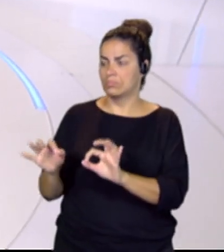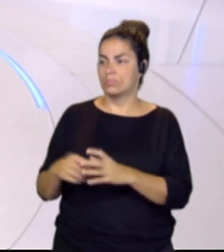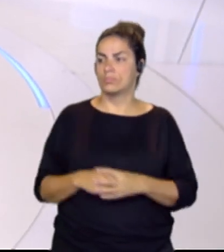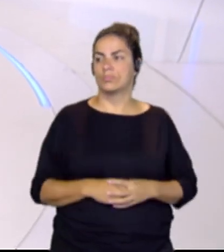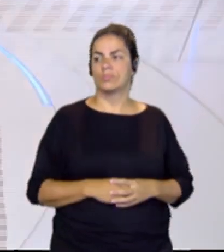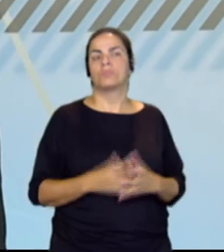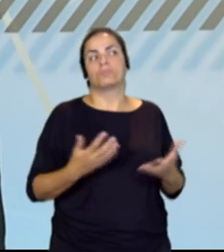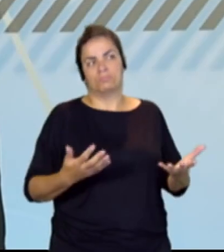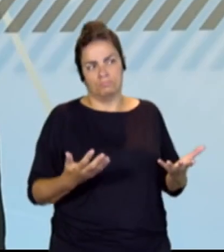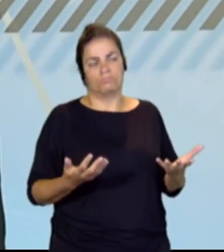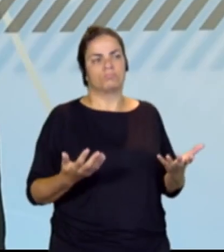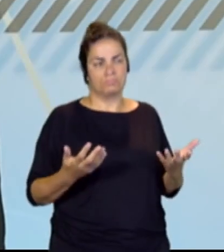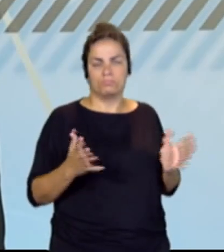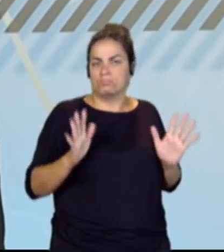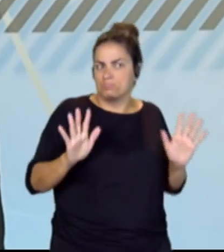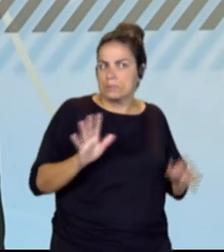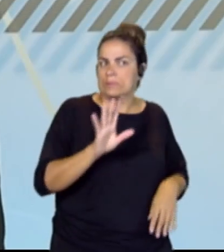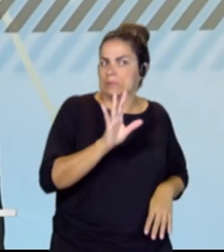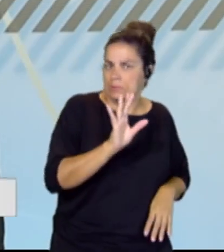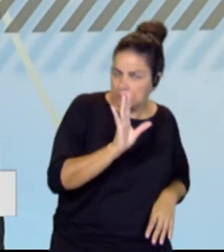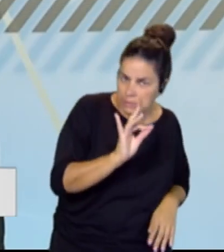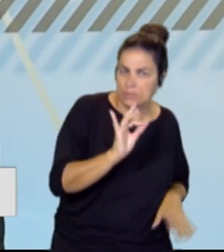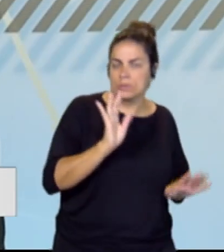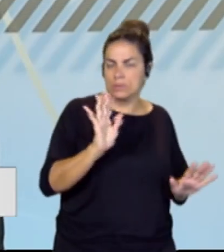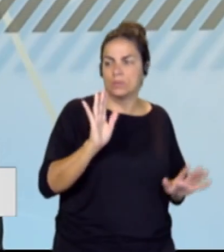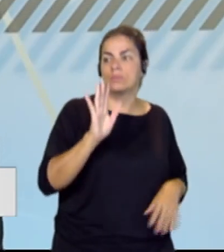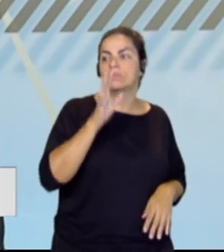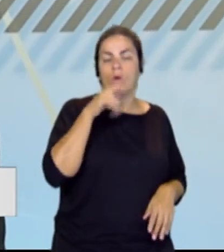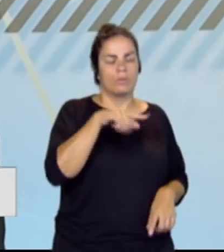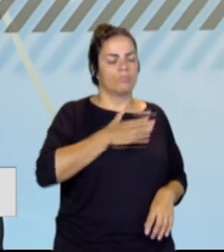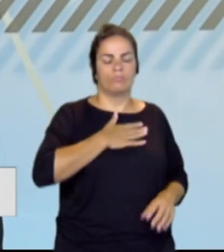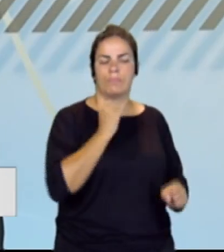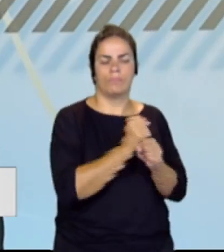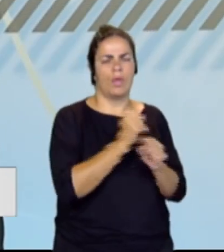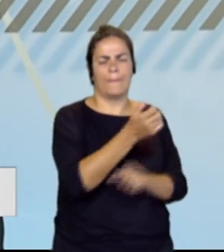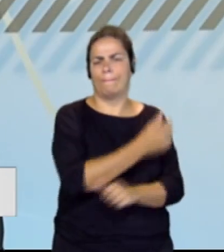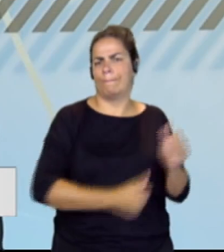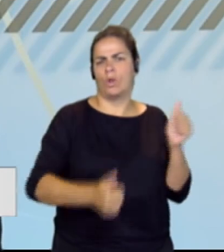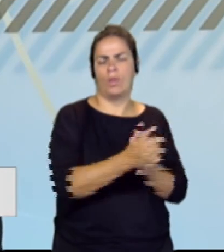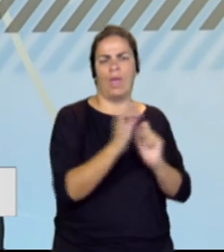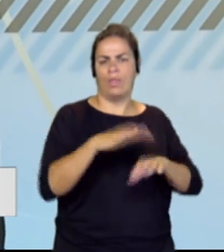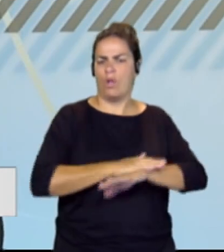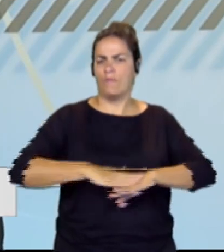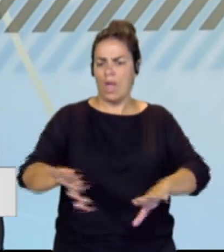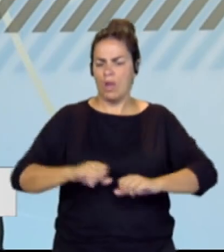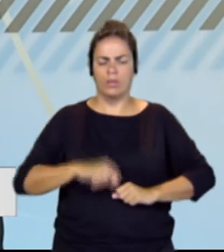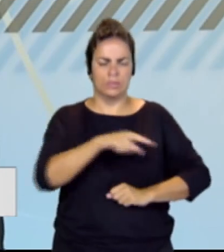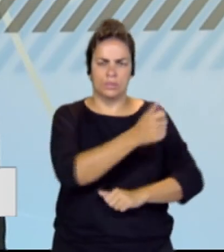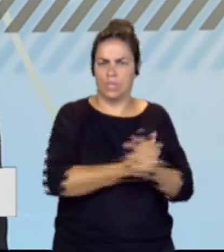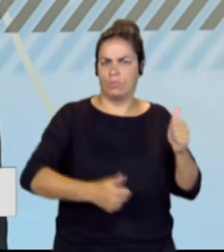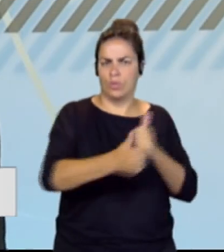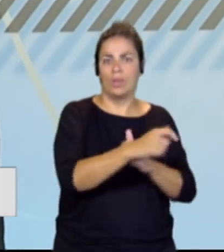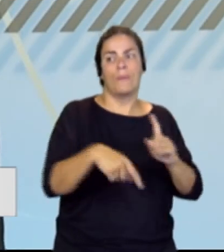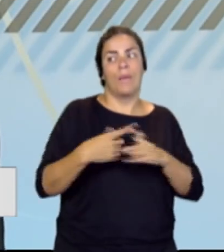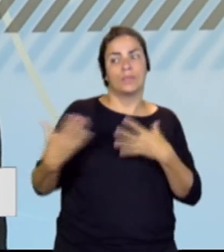Bueno, en principio sí, es un trabajo que hemos establecido como prioridad desde la entrada en el gobierno y conjuntamente con el Ministerio